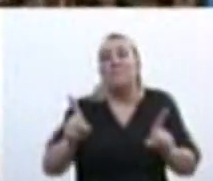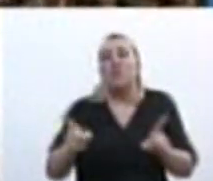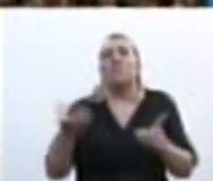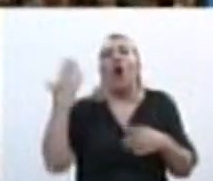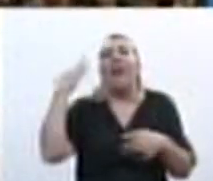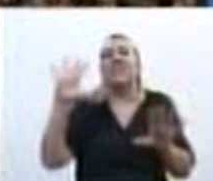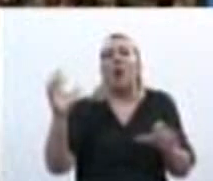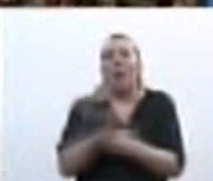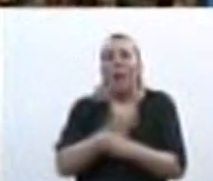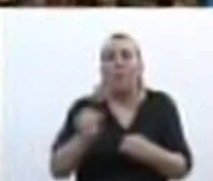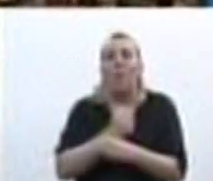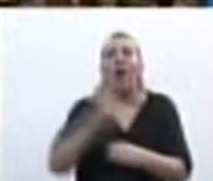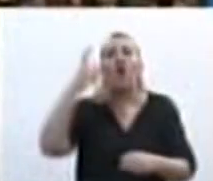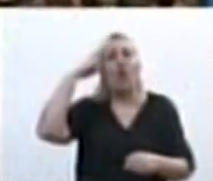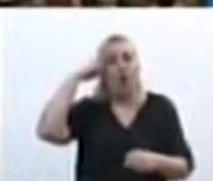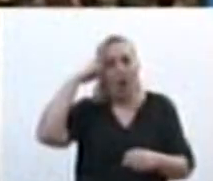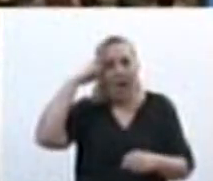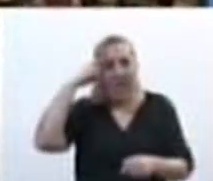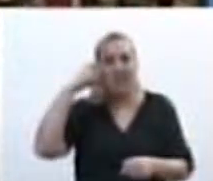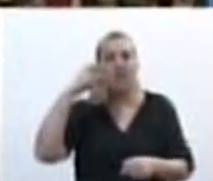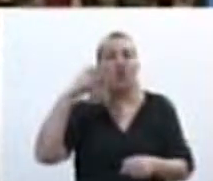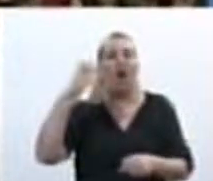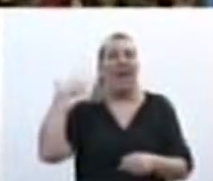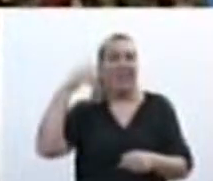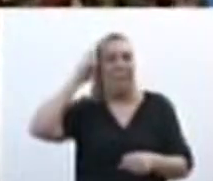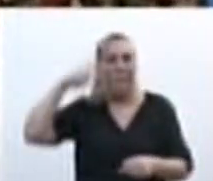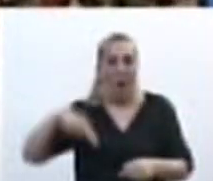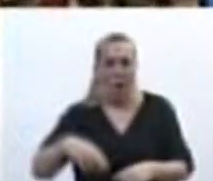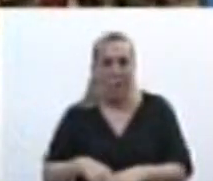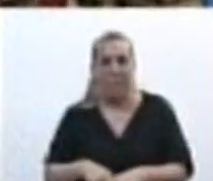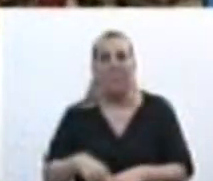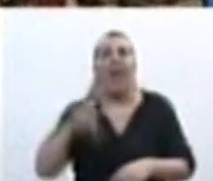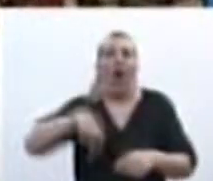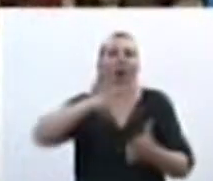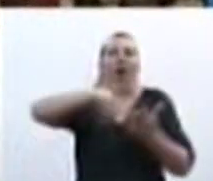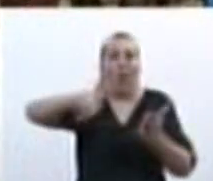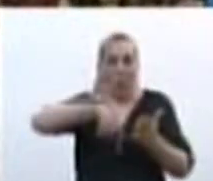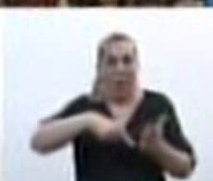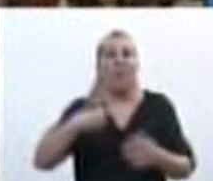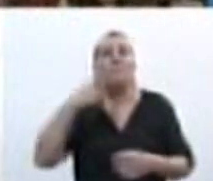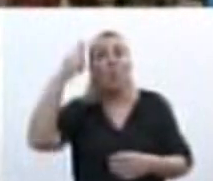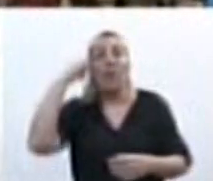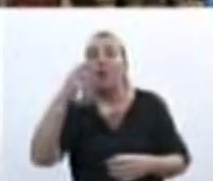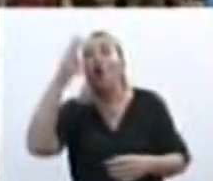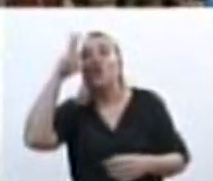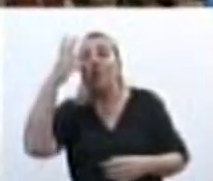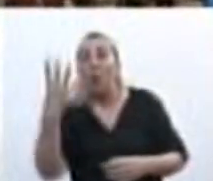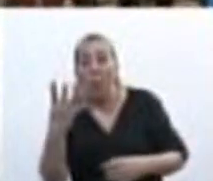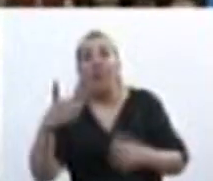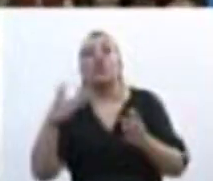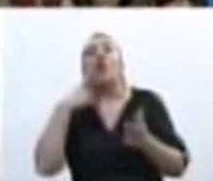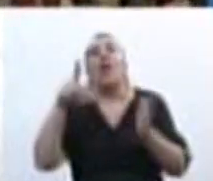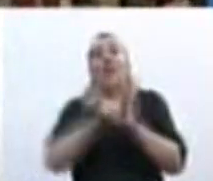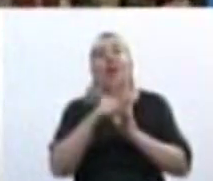en el gobierno del General Perón. Y en 1984, con la 23.077,